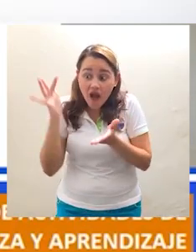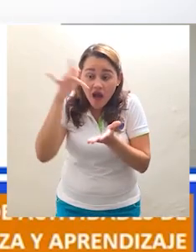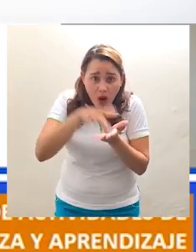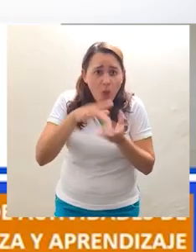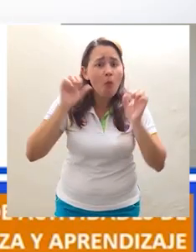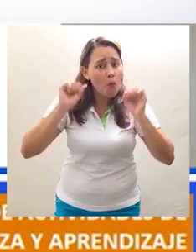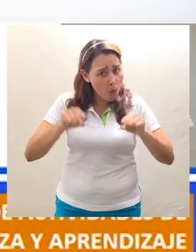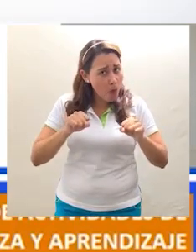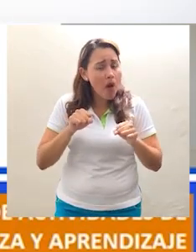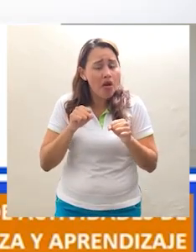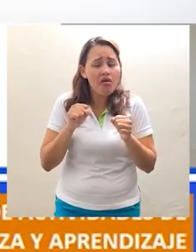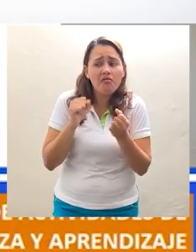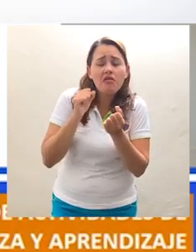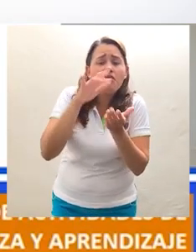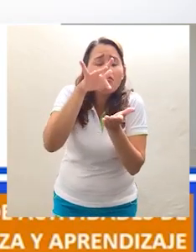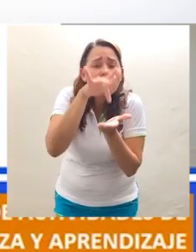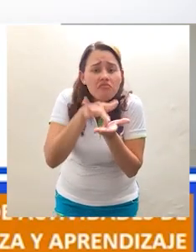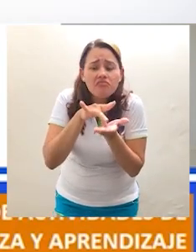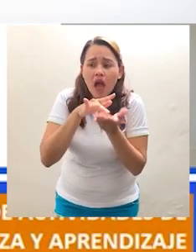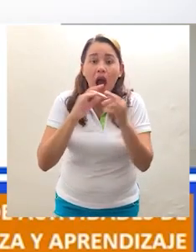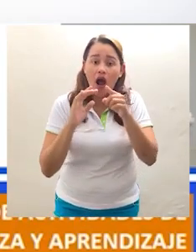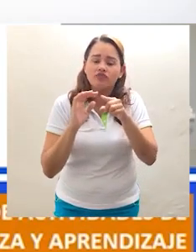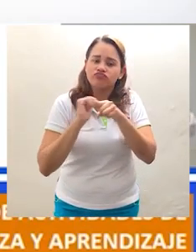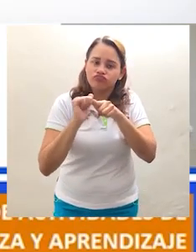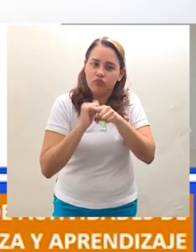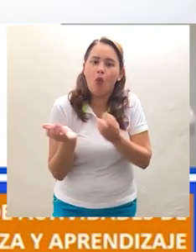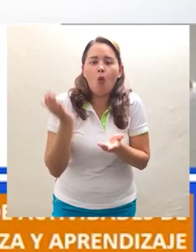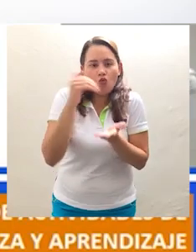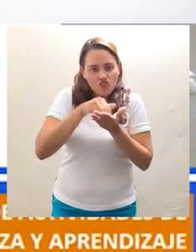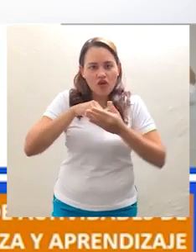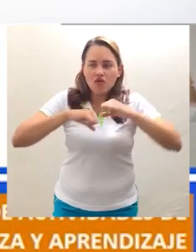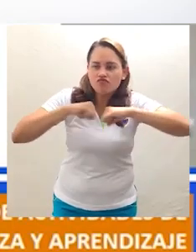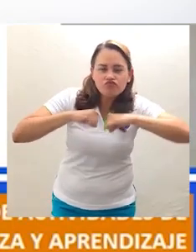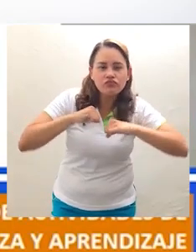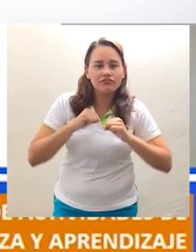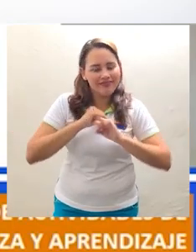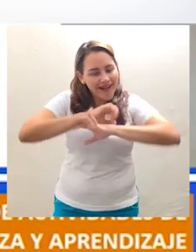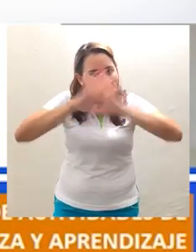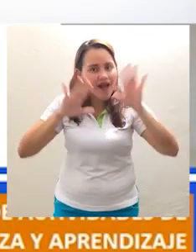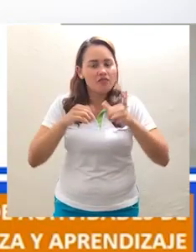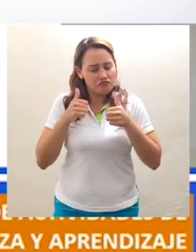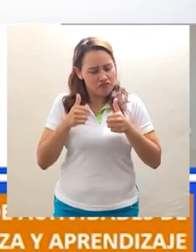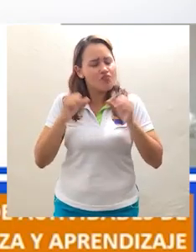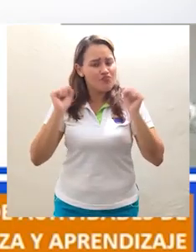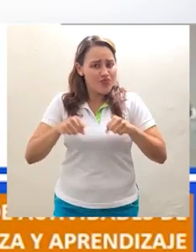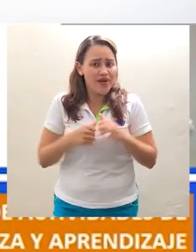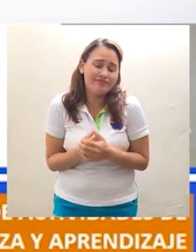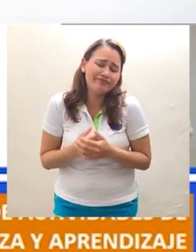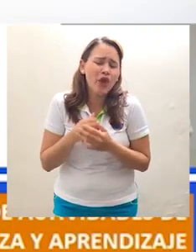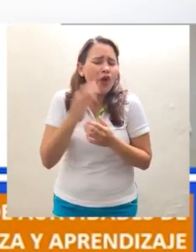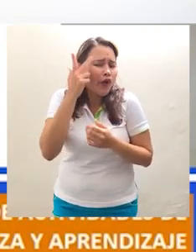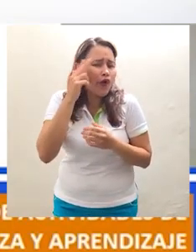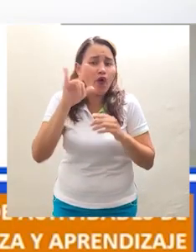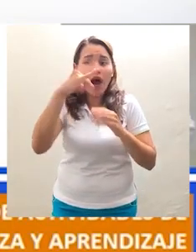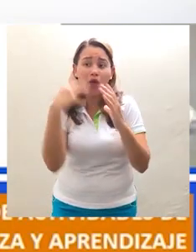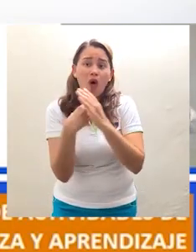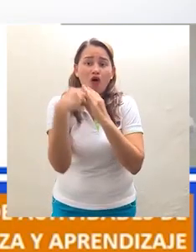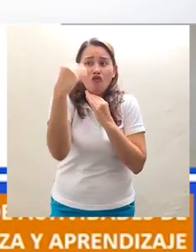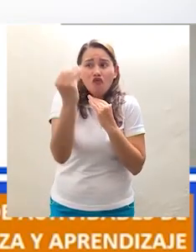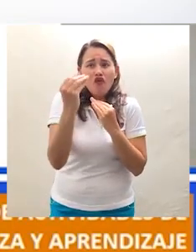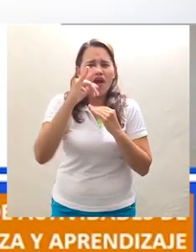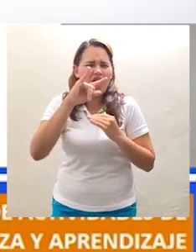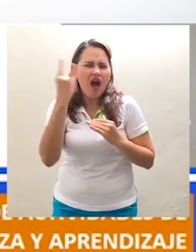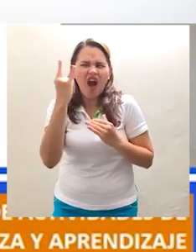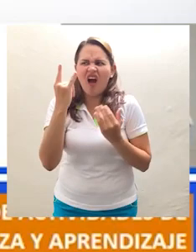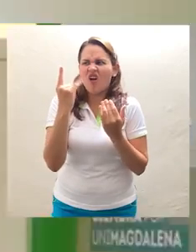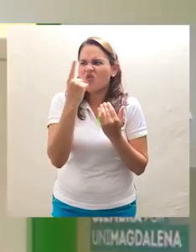No podemos hacer una salida virtual a la Sierra Nevada, no es lo mismo. No podemos hacer una salida al puerto de tal, por más que acompañemos con tecnología, claro, podemos mirar